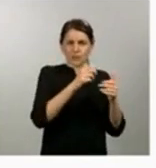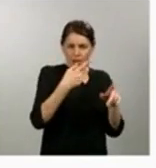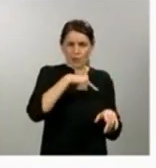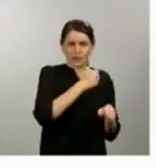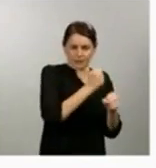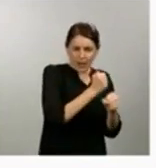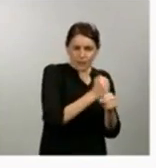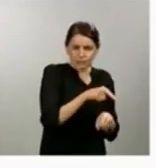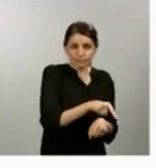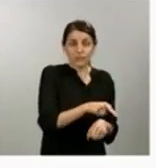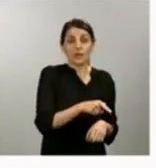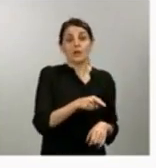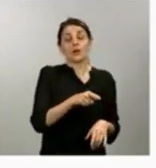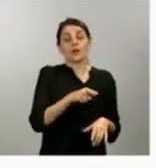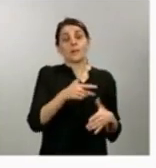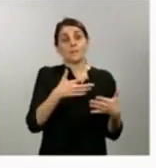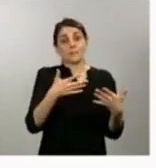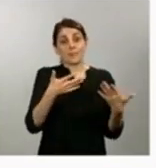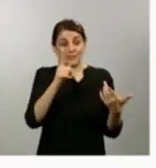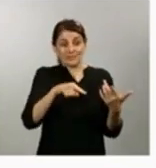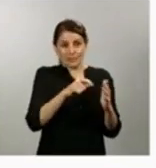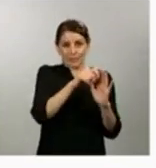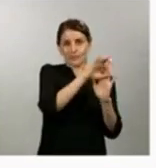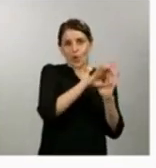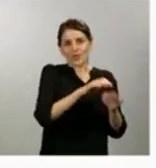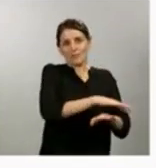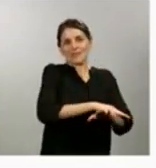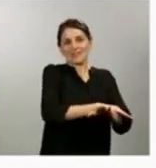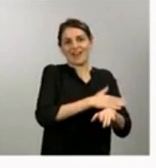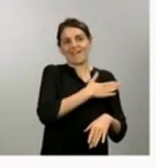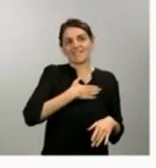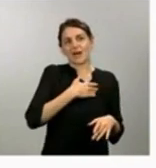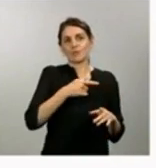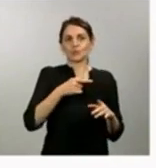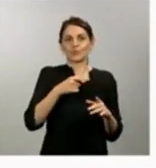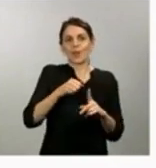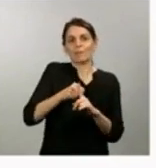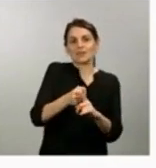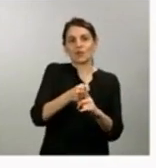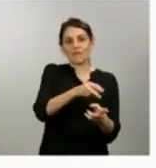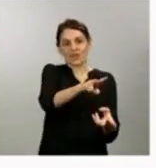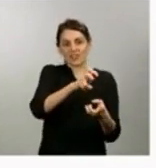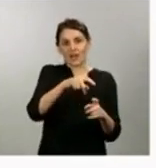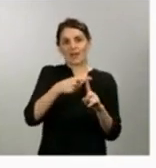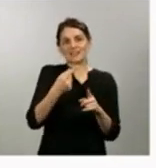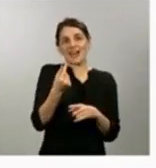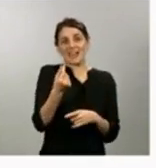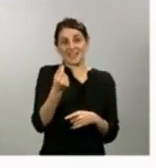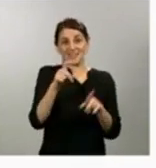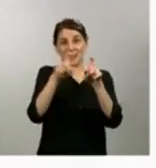la presión financiera y dar disponibilidad de liquidez a las empresas, está abierta la posibilidad de aplazamientos,